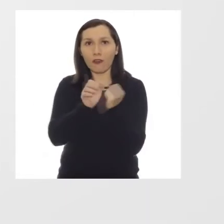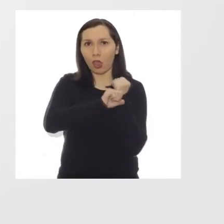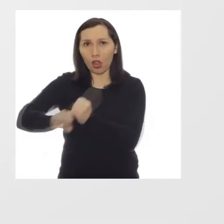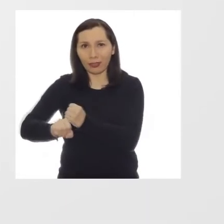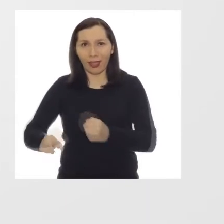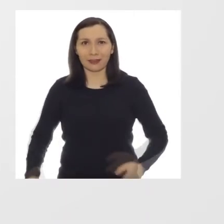-19.